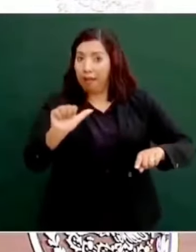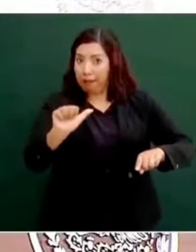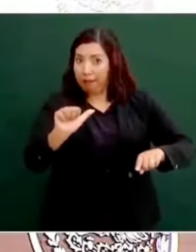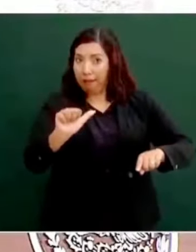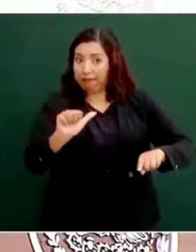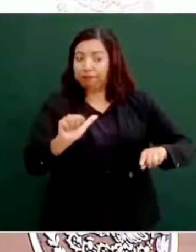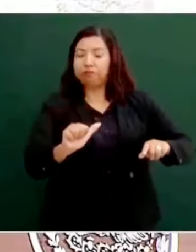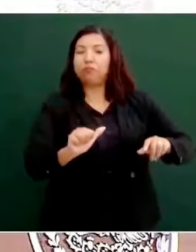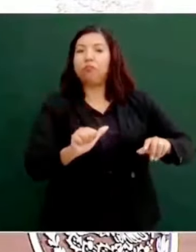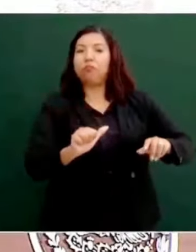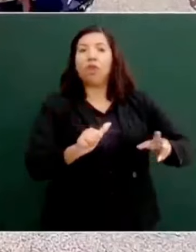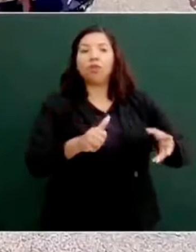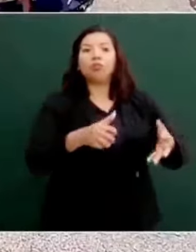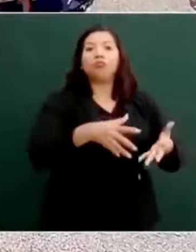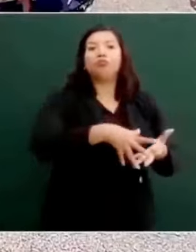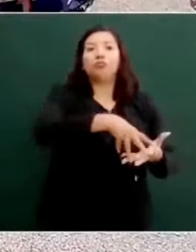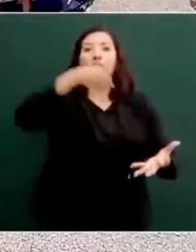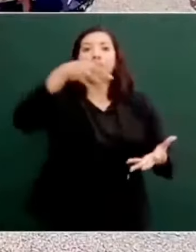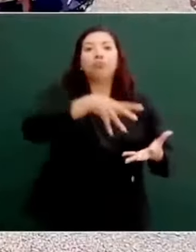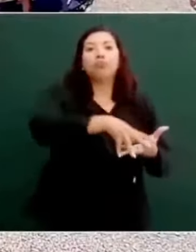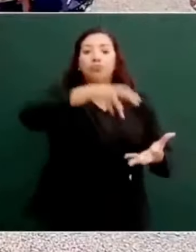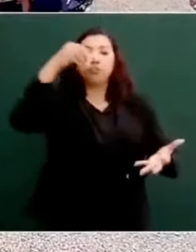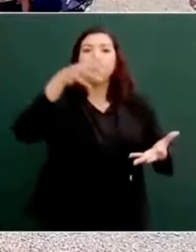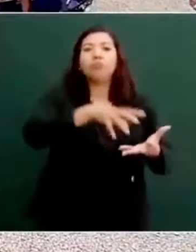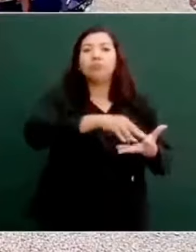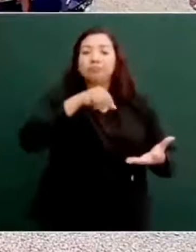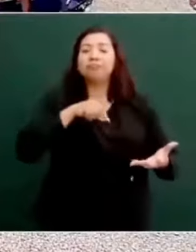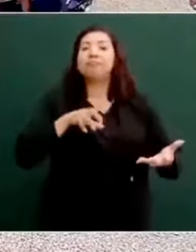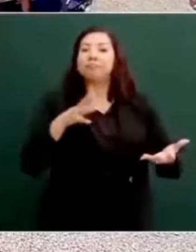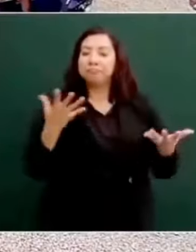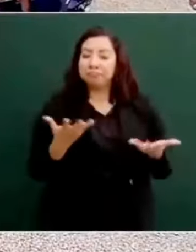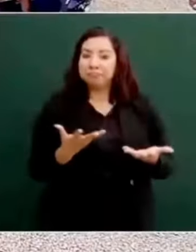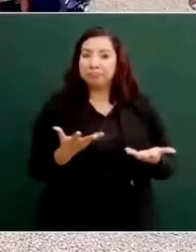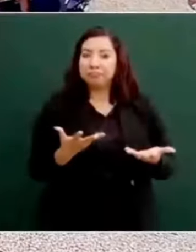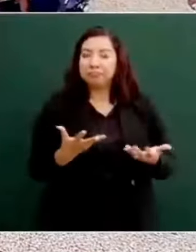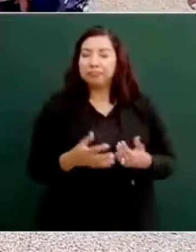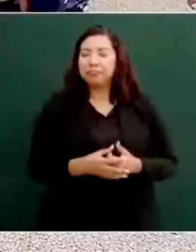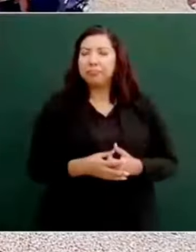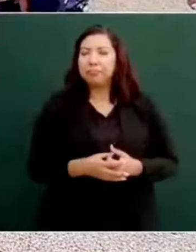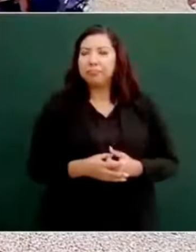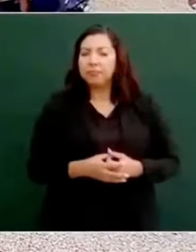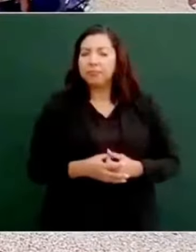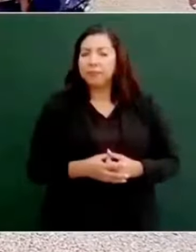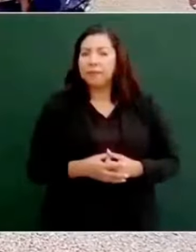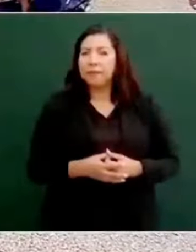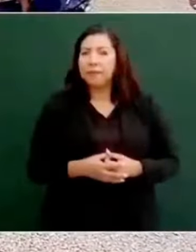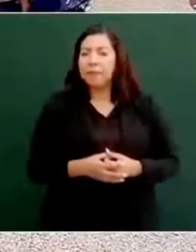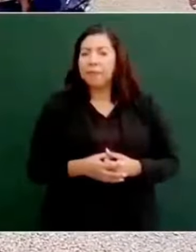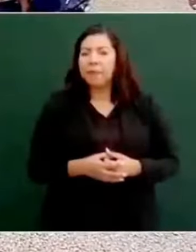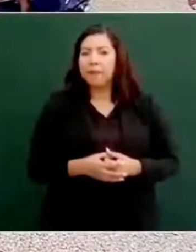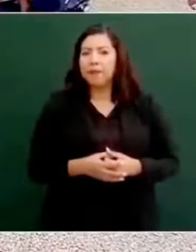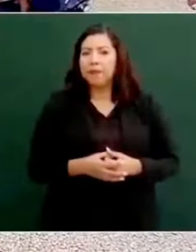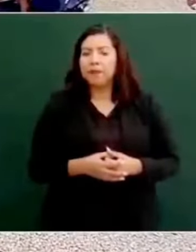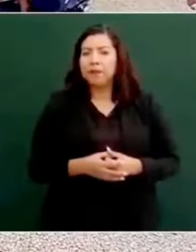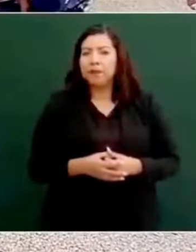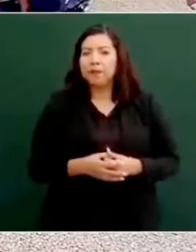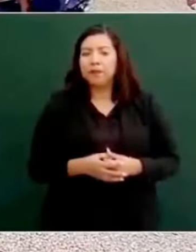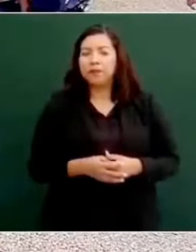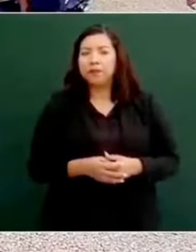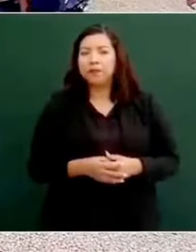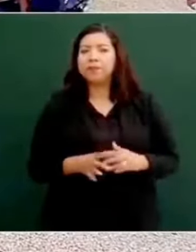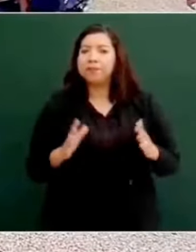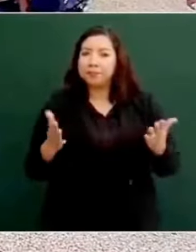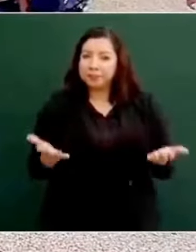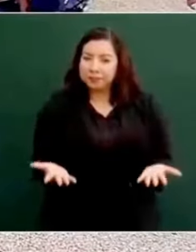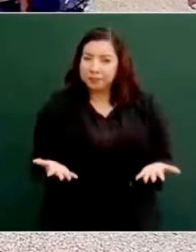ahorita está en análisis, pero no se están deteniendo las obras. Sí, pero… No hay una sentencia que lo… Por eso.